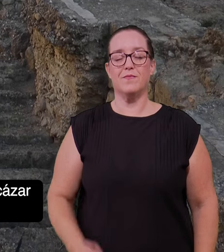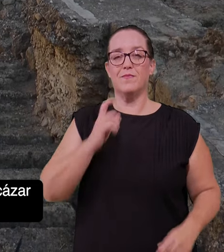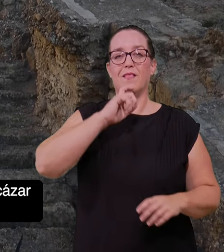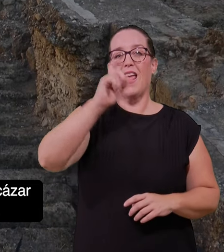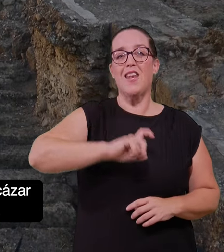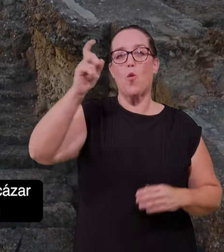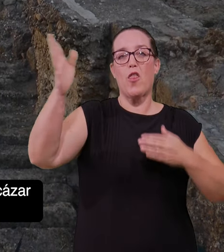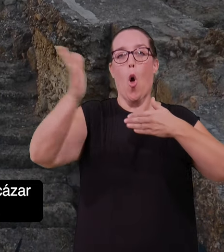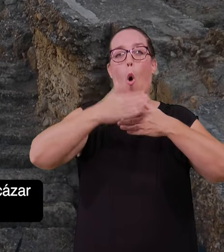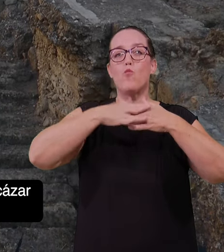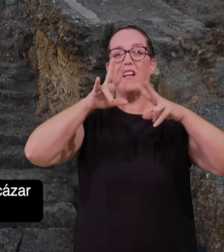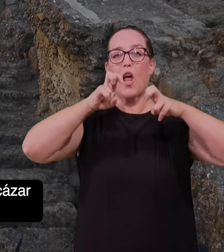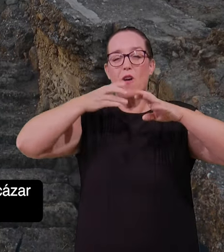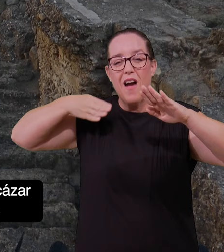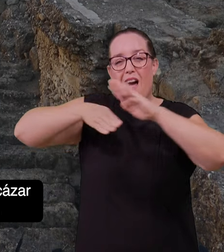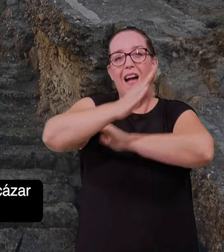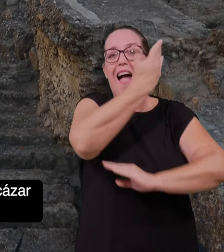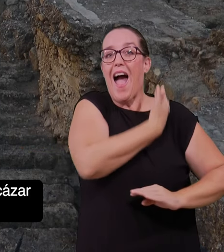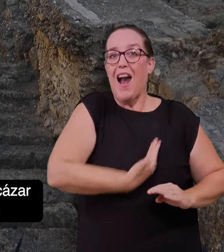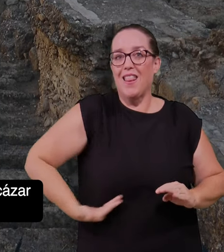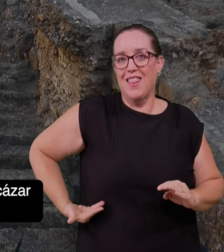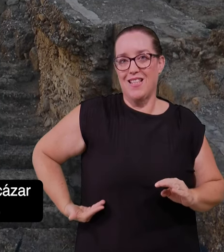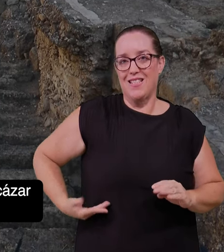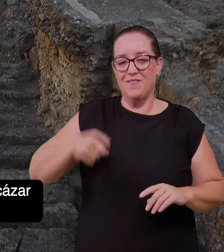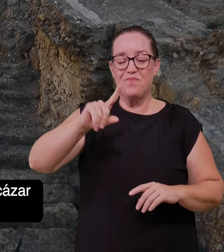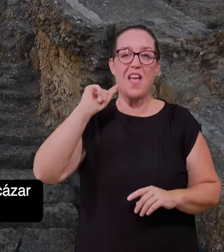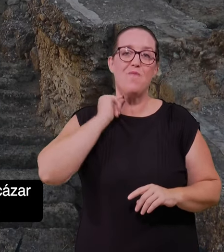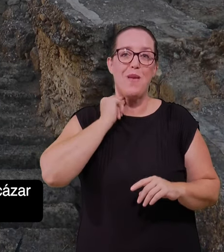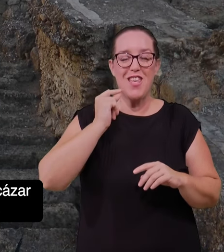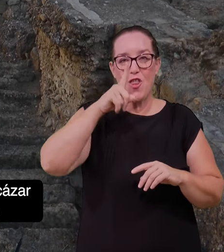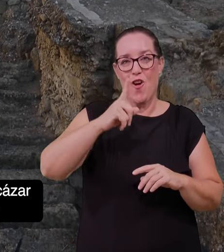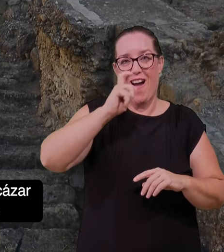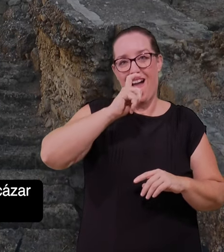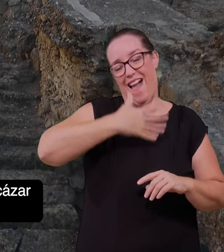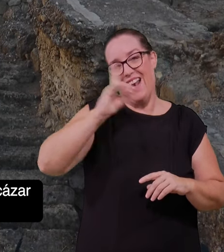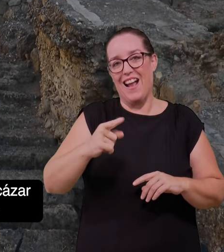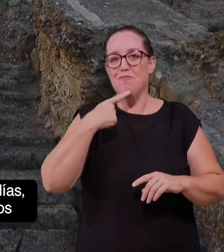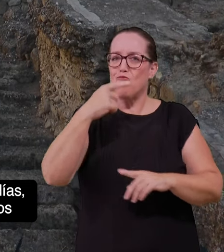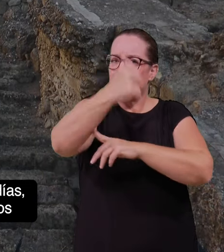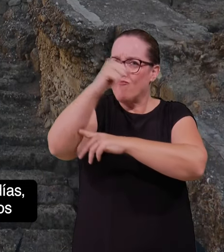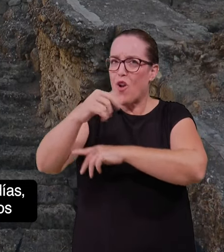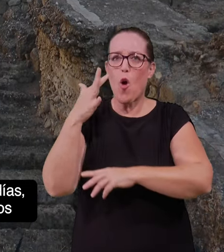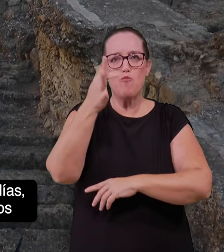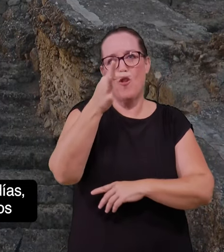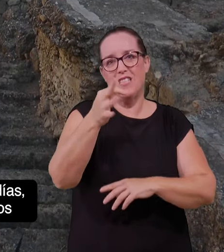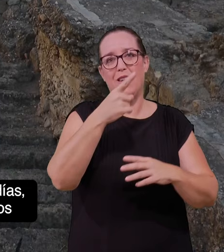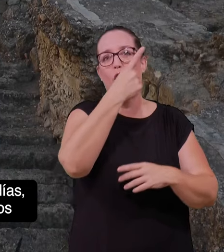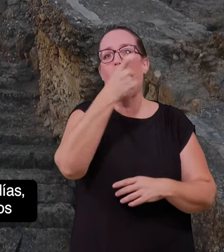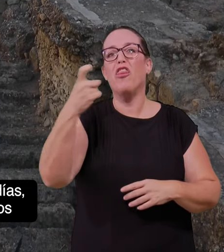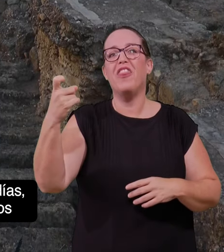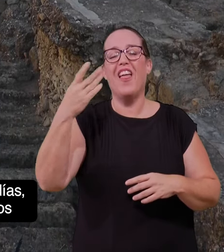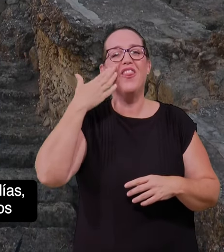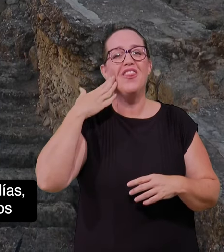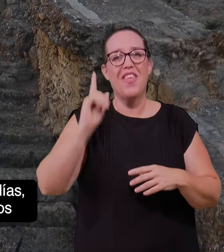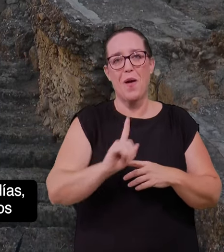Con la inauguración de la nueva puerta de acceso al Alcázar incluida, el alcalde de Córdoba, José María Bellido, ha realizado un balance